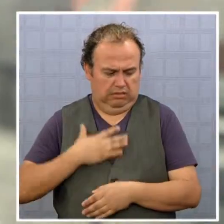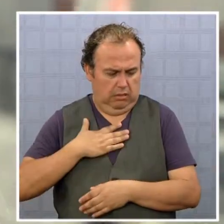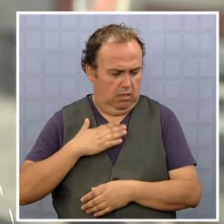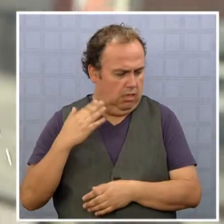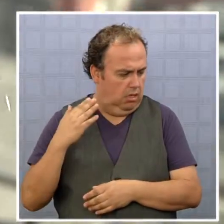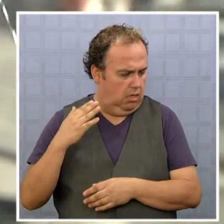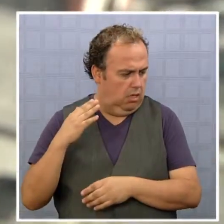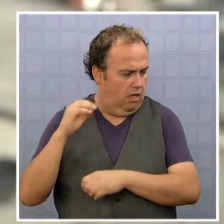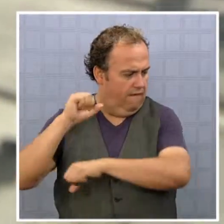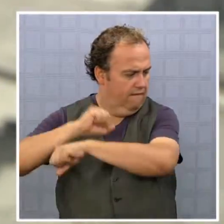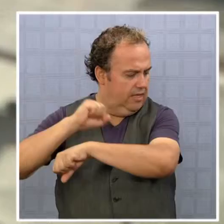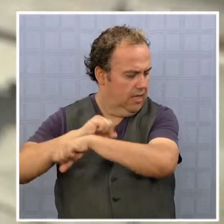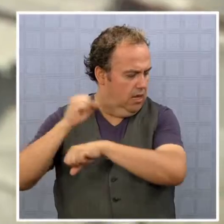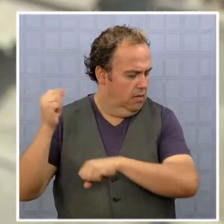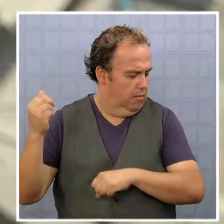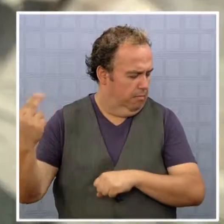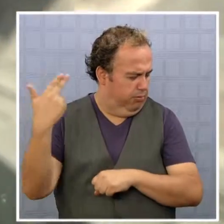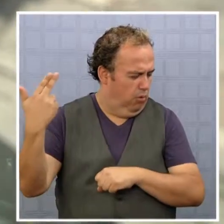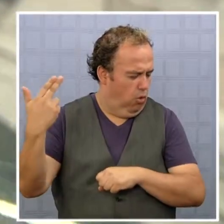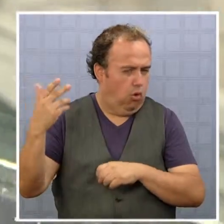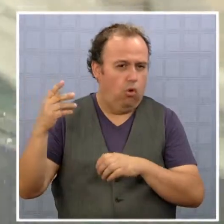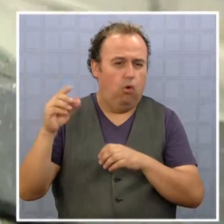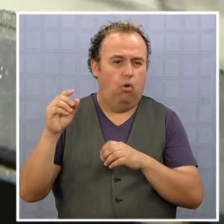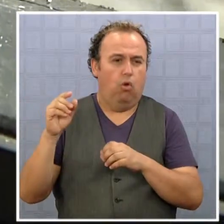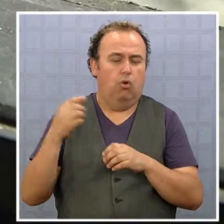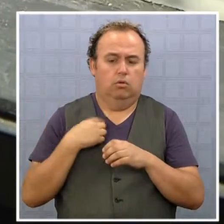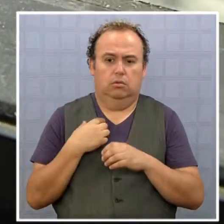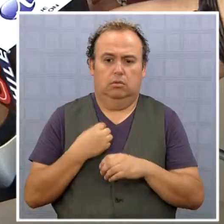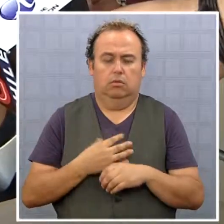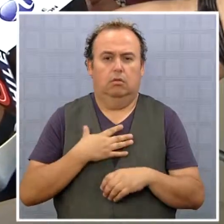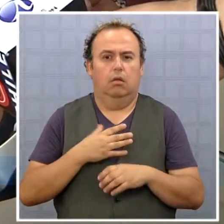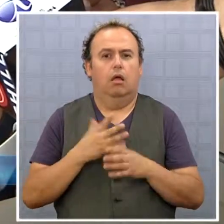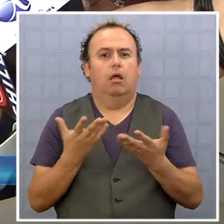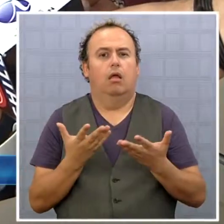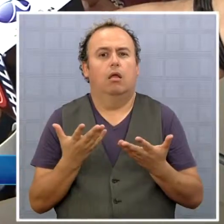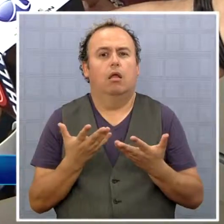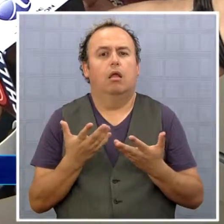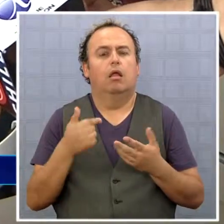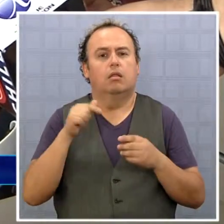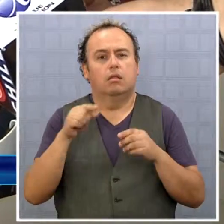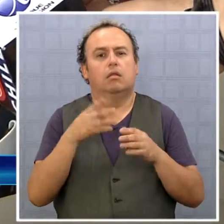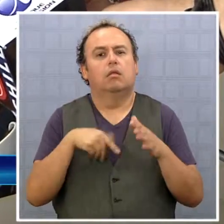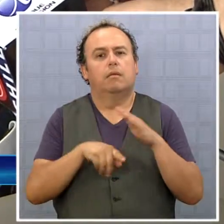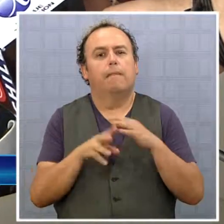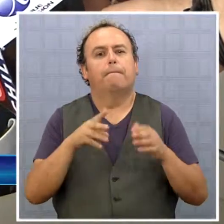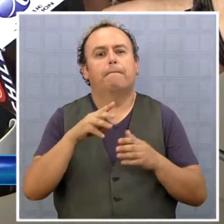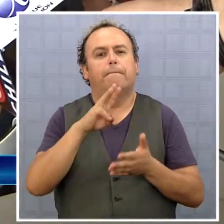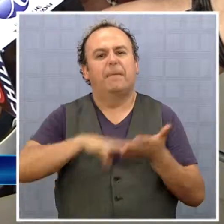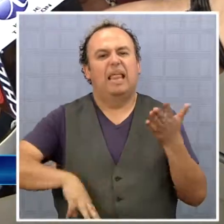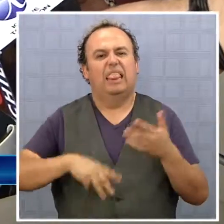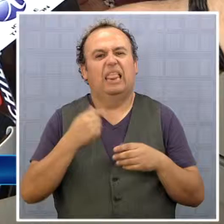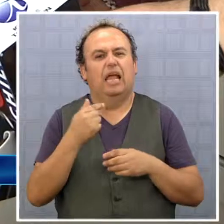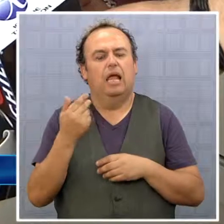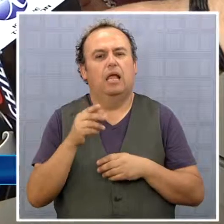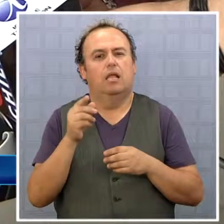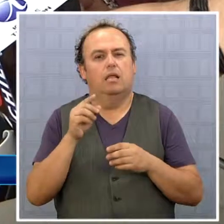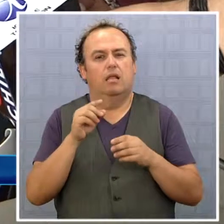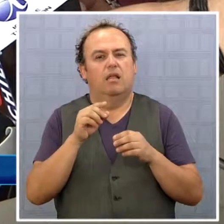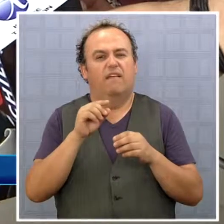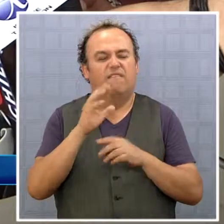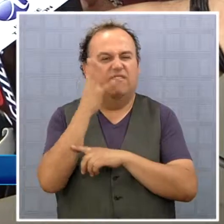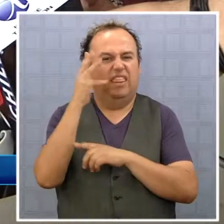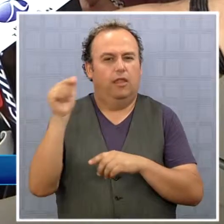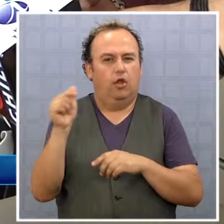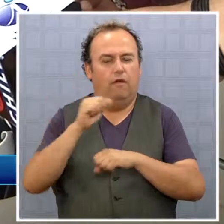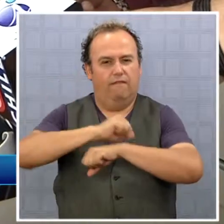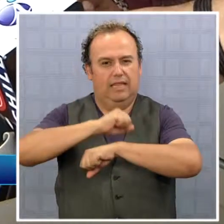Sentí un estallido en el vidrio, que ustedes han enfocado, y el ingreso de material, que después concluyo que es material